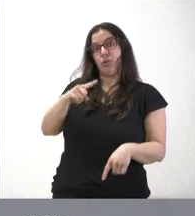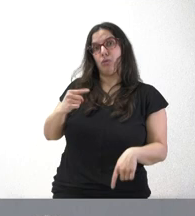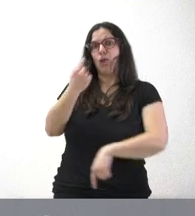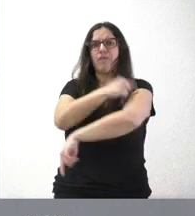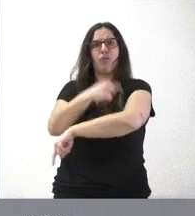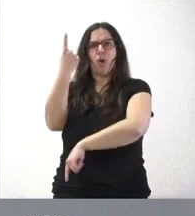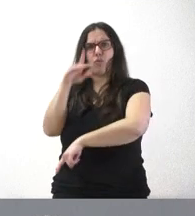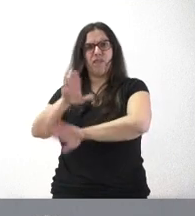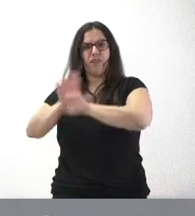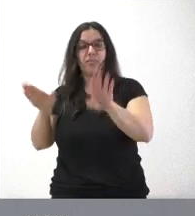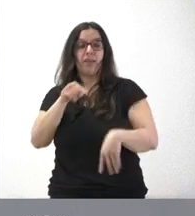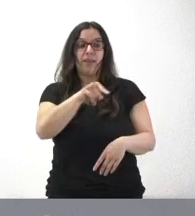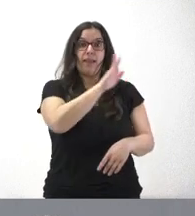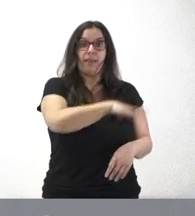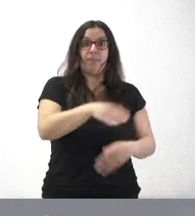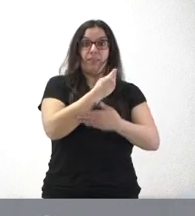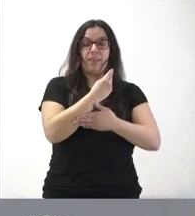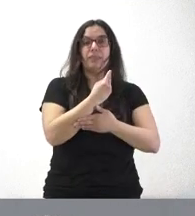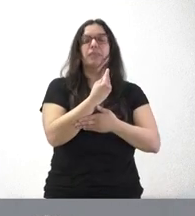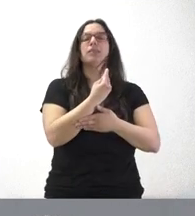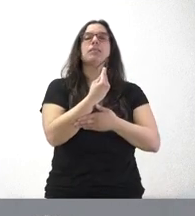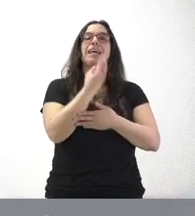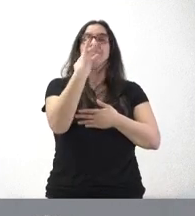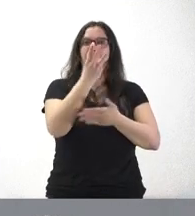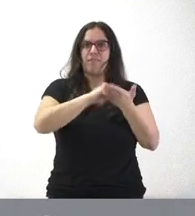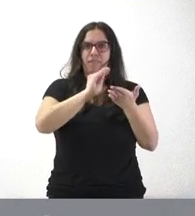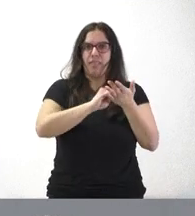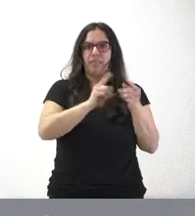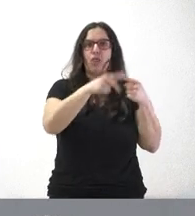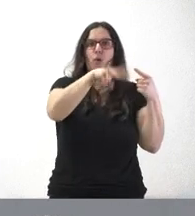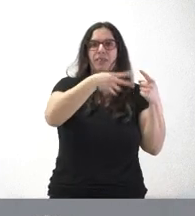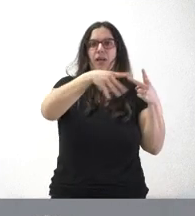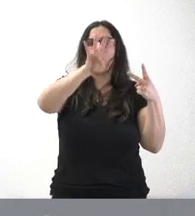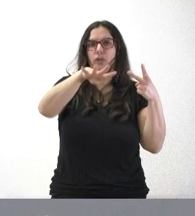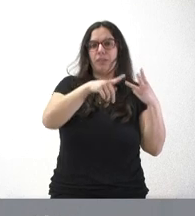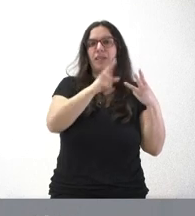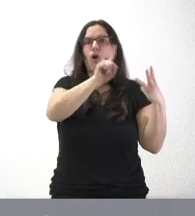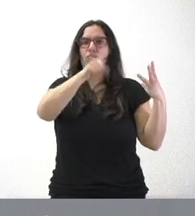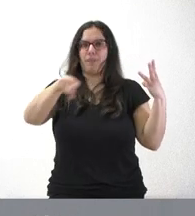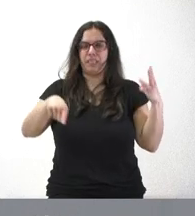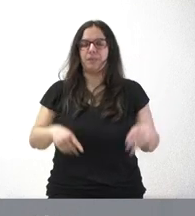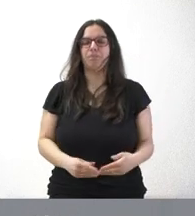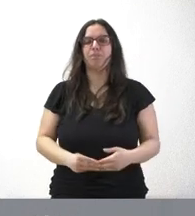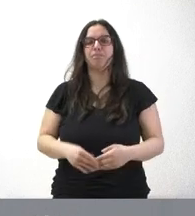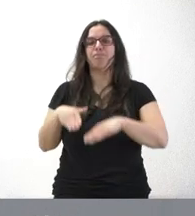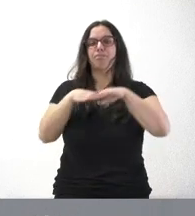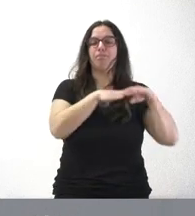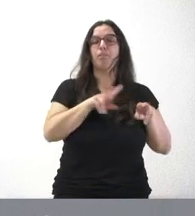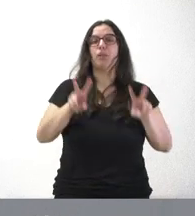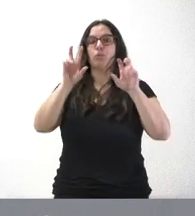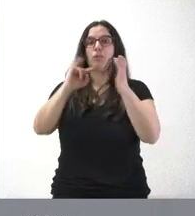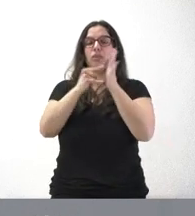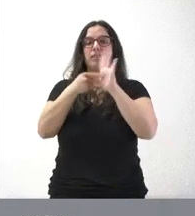dosis y, en el caso de los niños, tres dosis a los 2, 4 y 11 meses. Para un nuevo sistema de